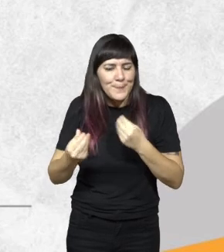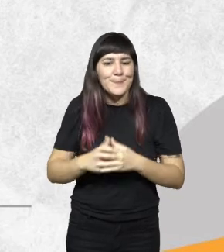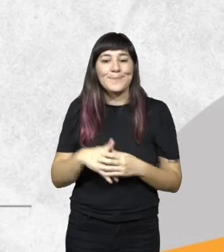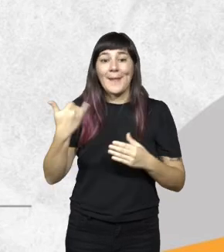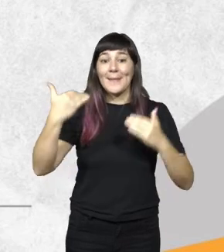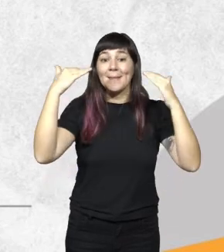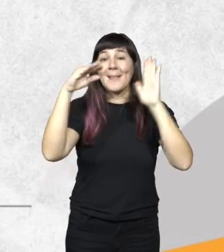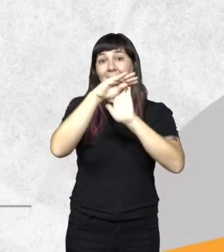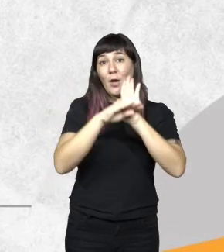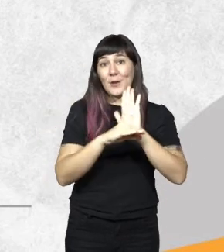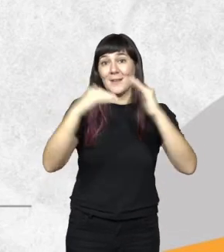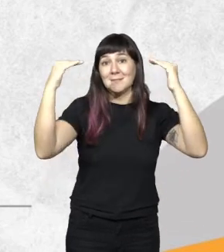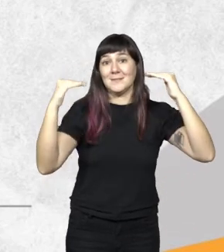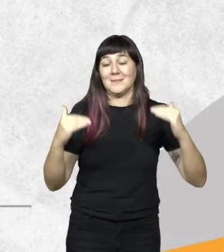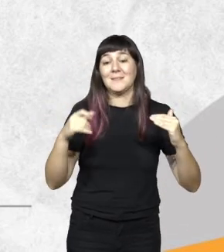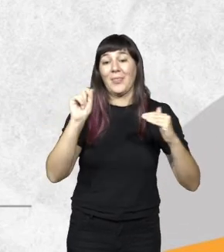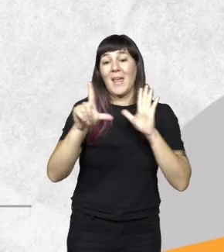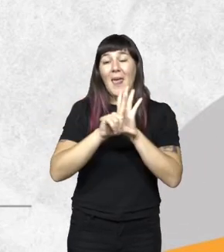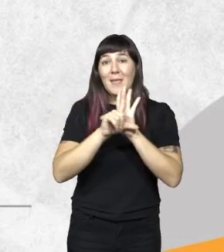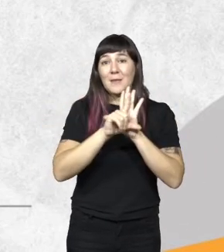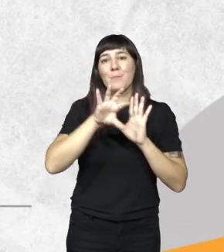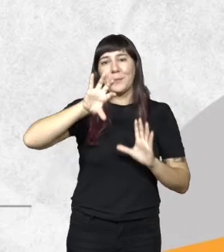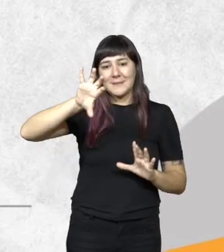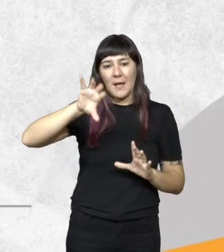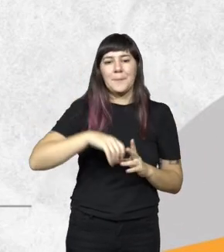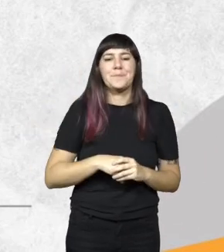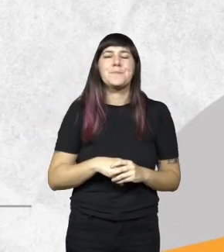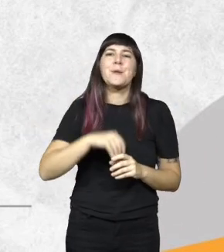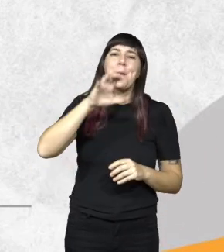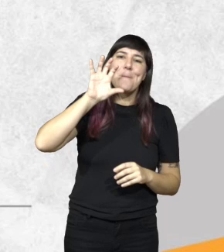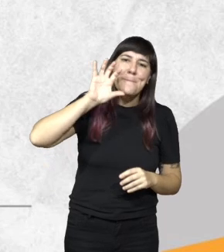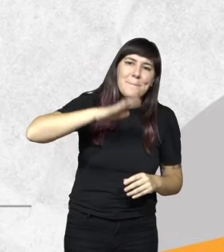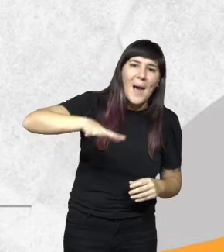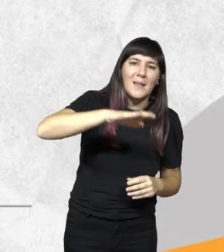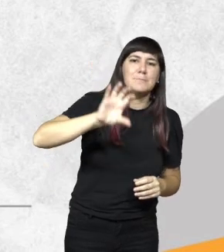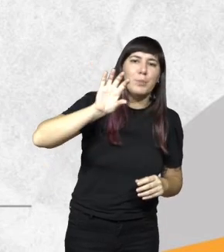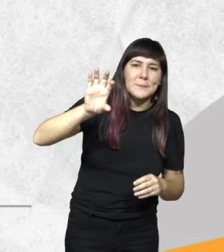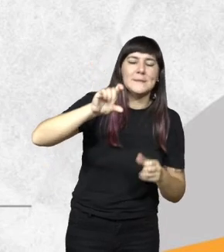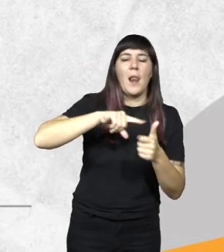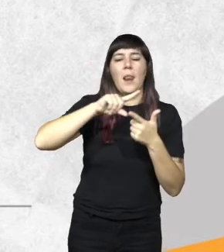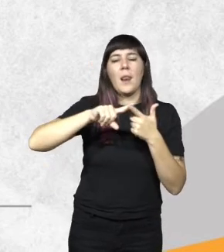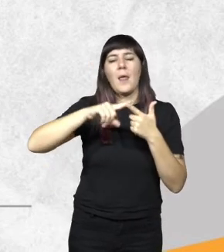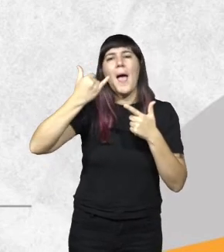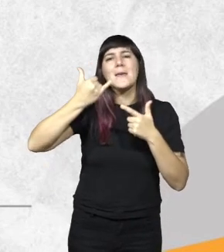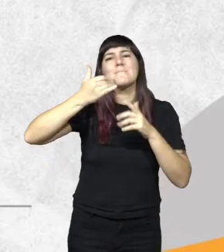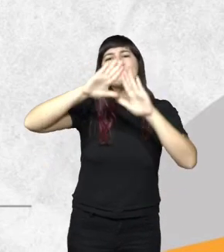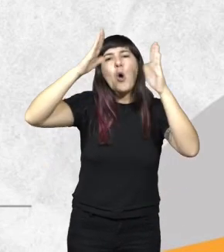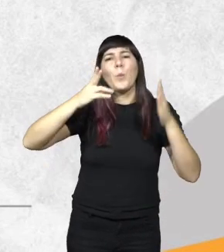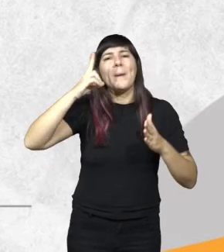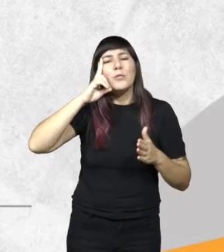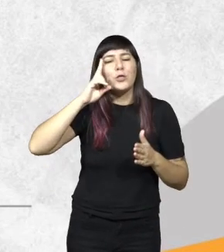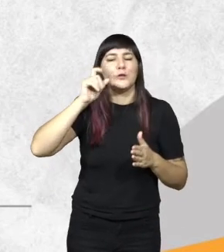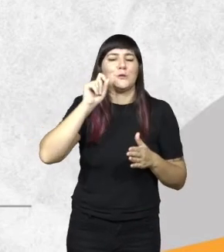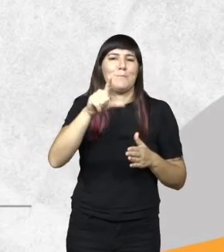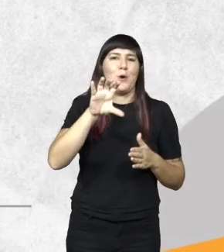categorías de manejo que prevé la ley provincial parques provinciales monumentos naturales reservas naturales culturales